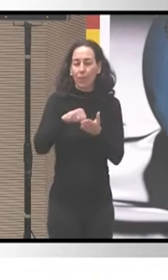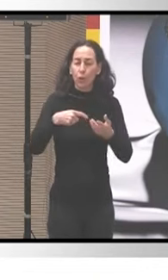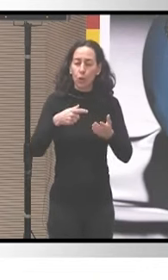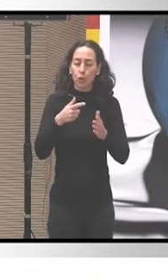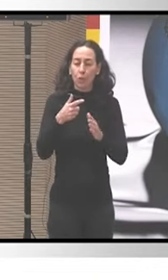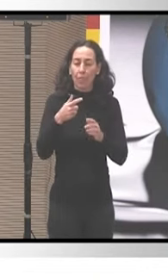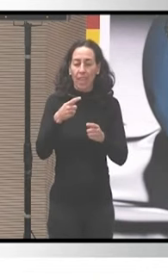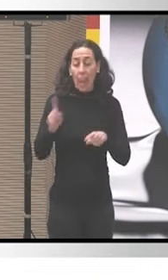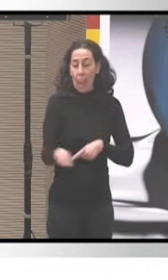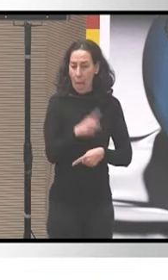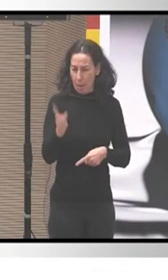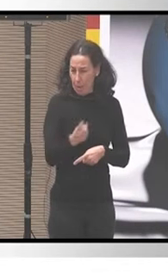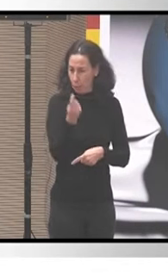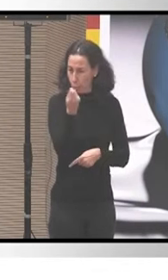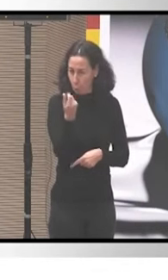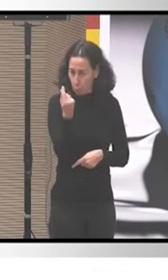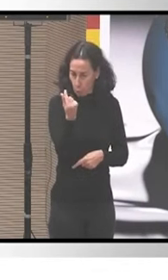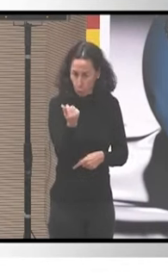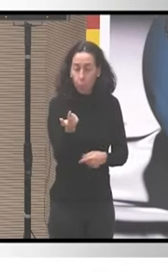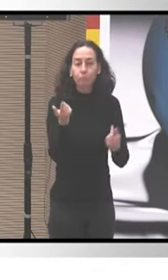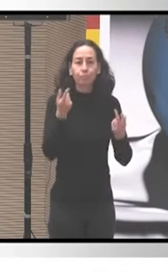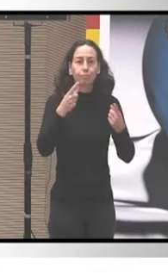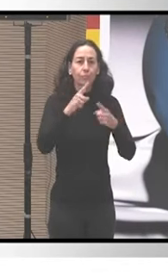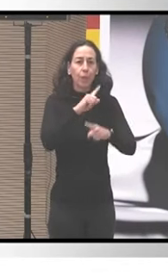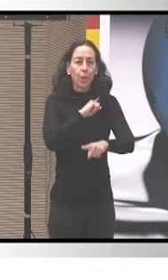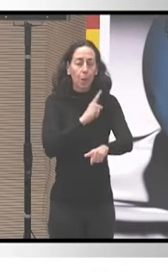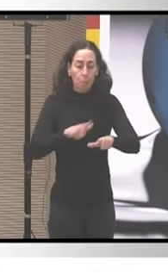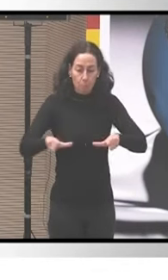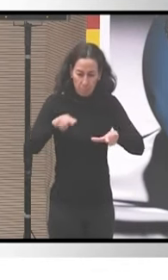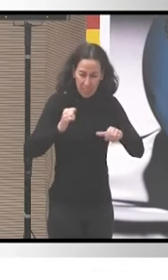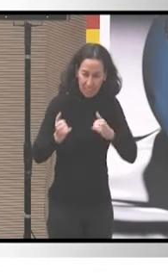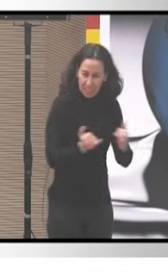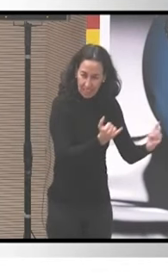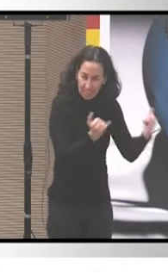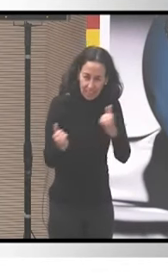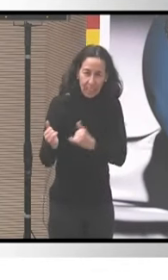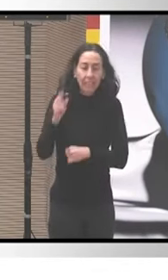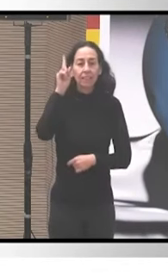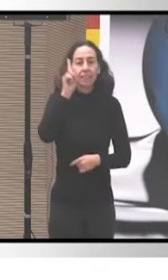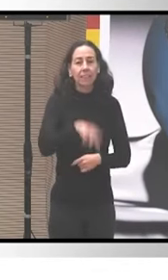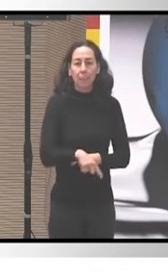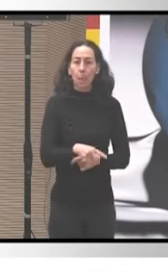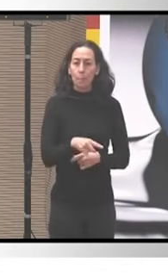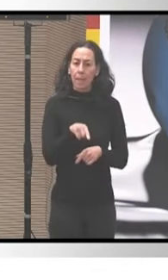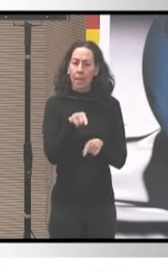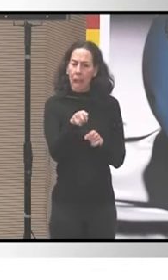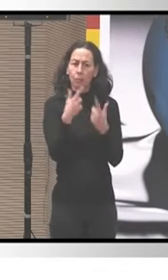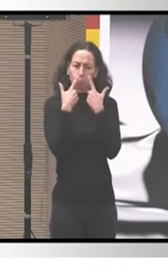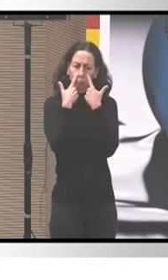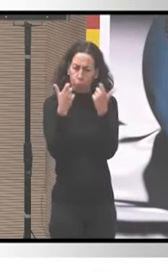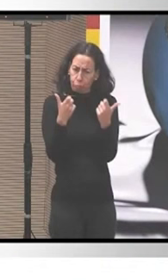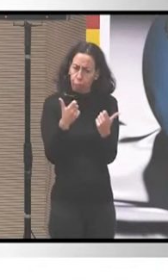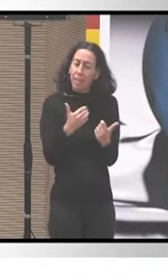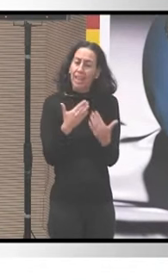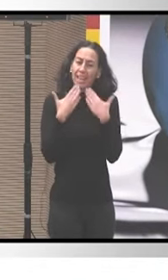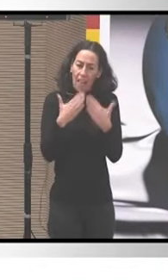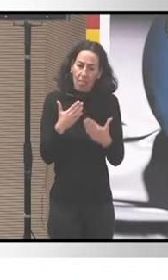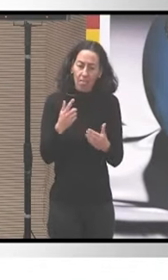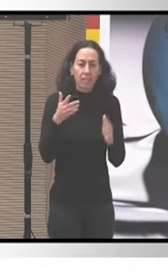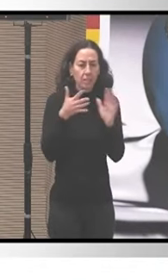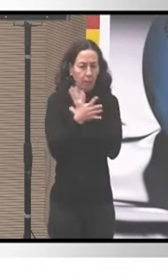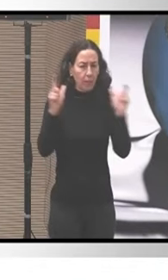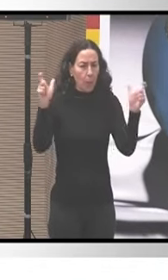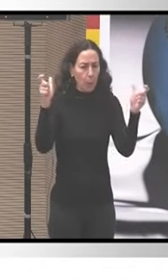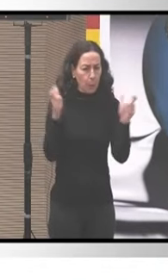comunitarios albercas pistas de patinaje y he bajado sustancialmente y muchos de los